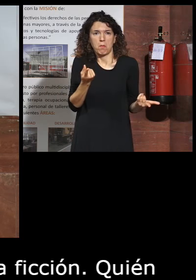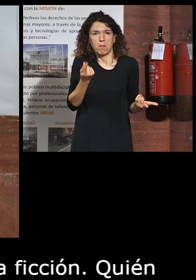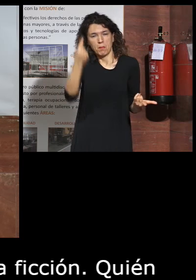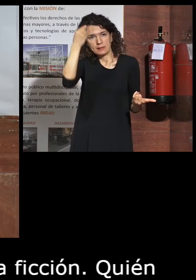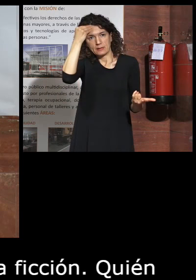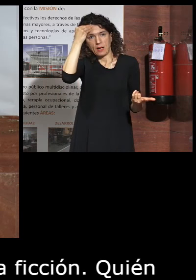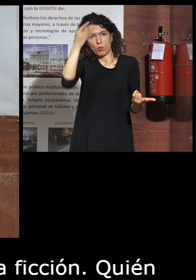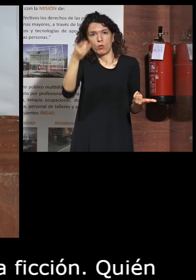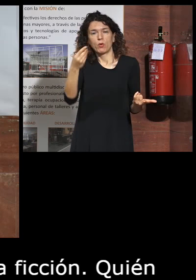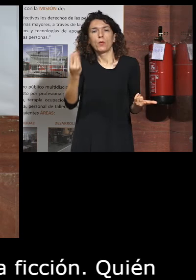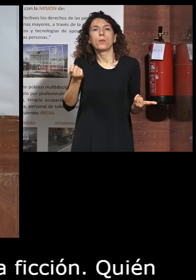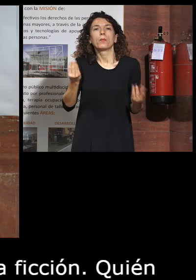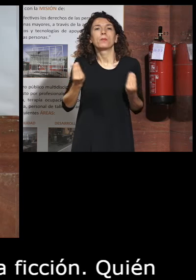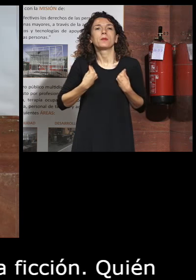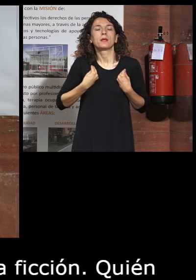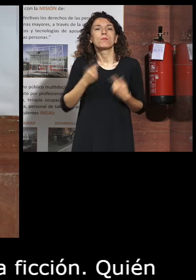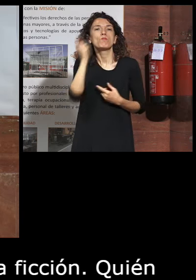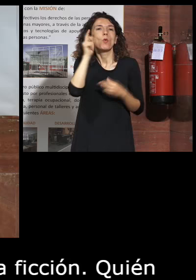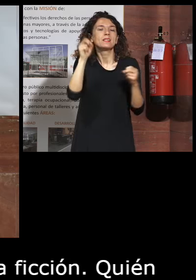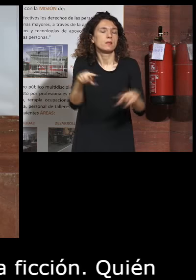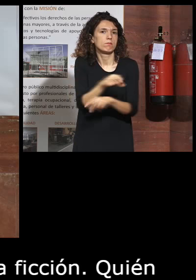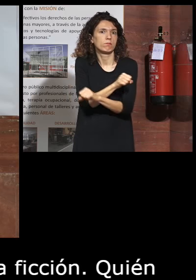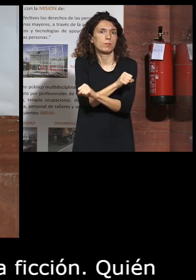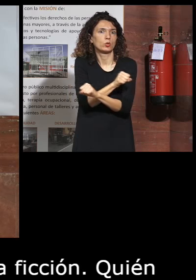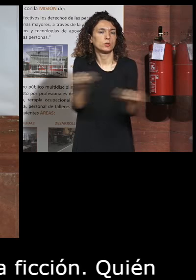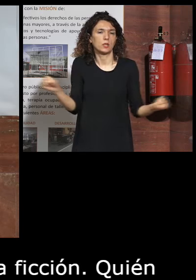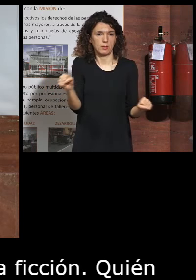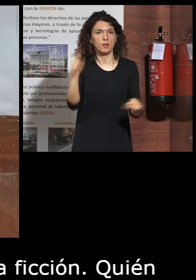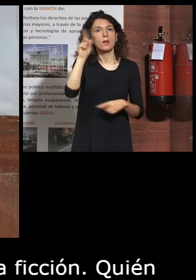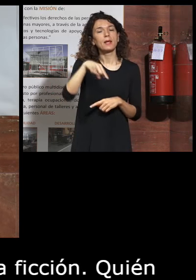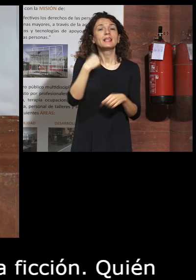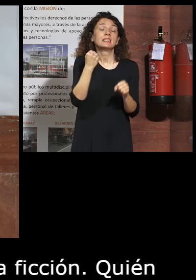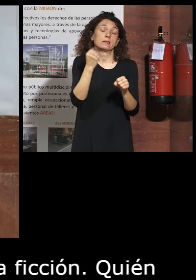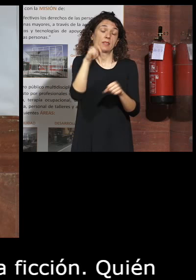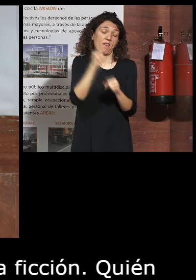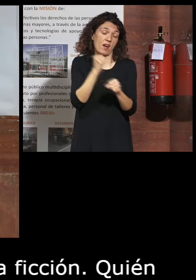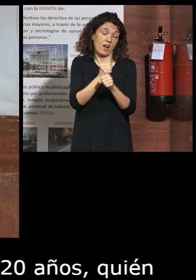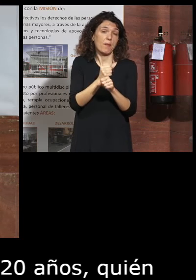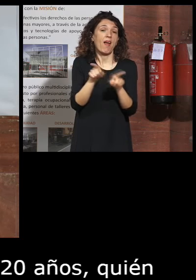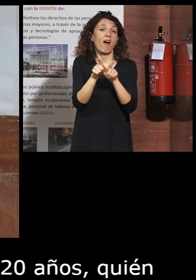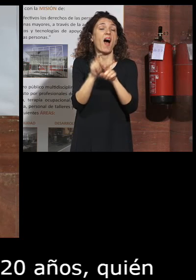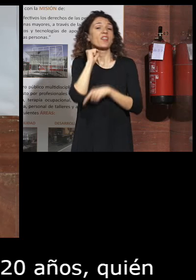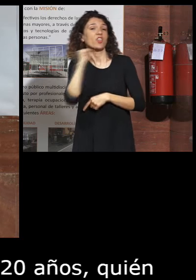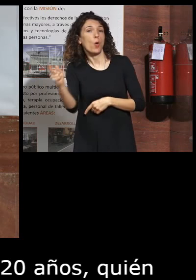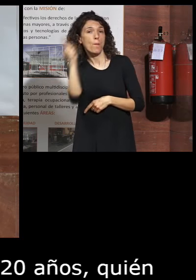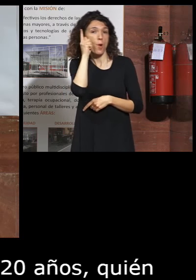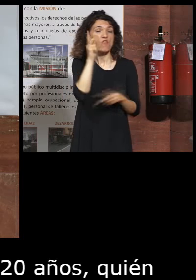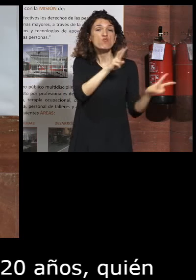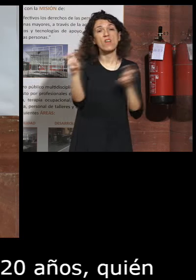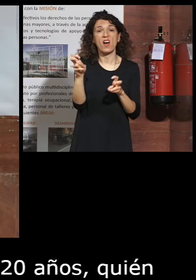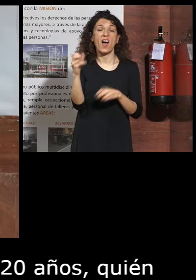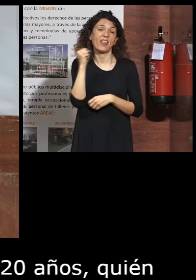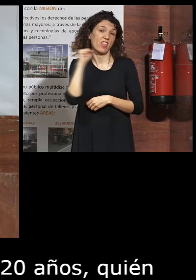no podríamos vivir sin un móvil? A propósito, habrá que trabajar contra la adicción también en los móviles, las nuevas adicciones